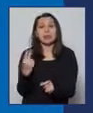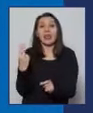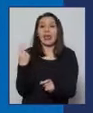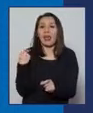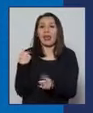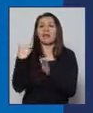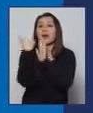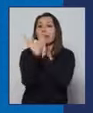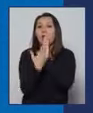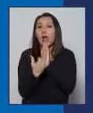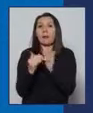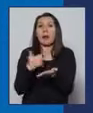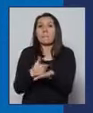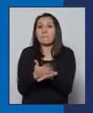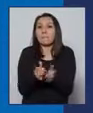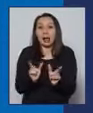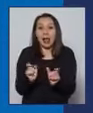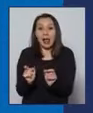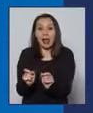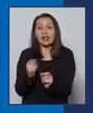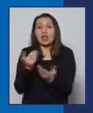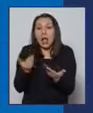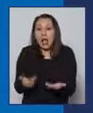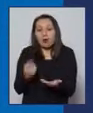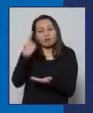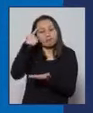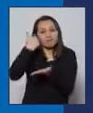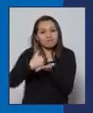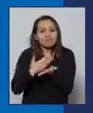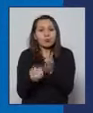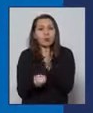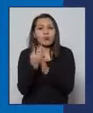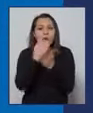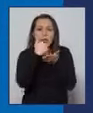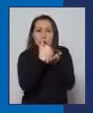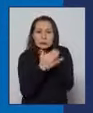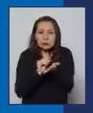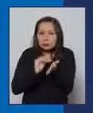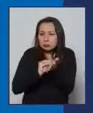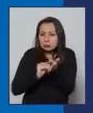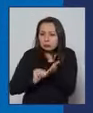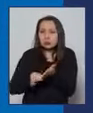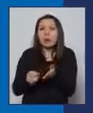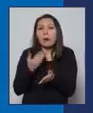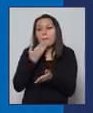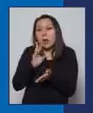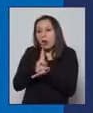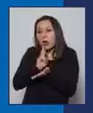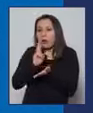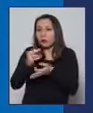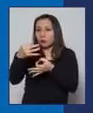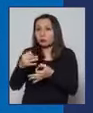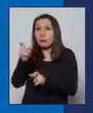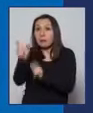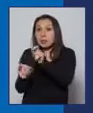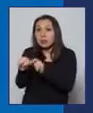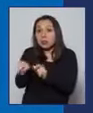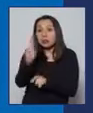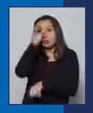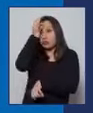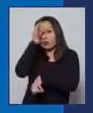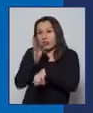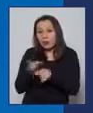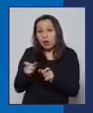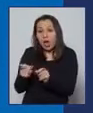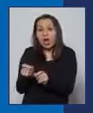del programa de plan de cáncer, está levantando una estrategia para poder dar respuesta oportuna a aquellas pacientes